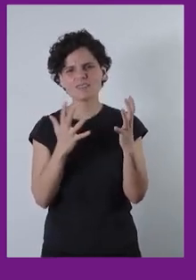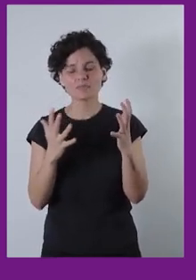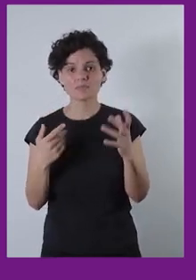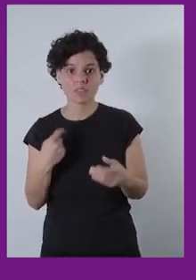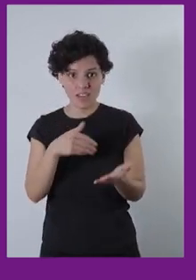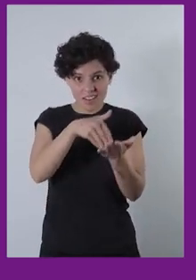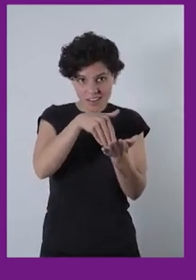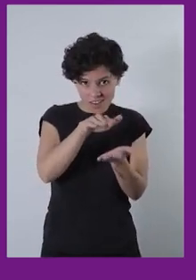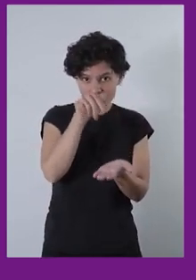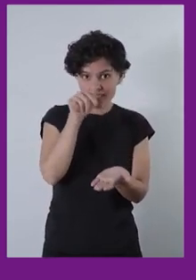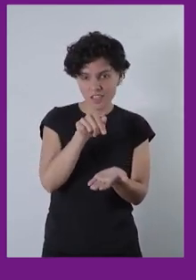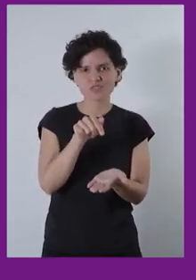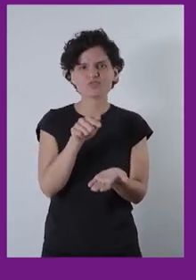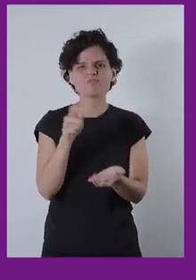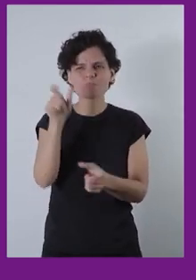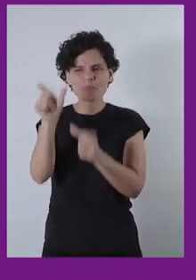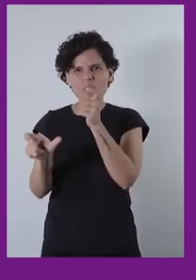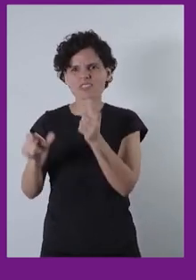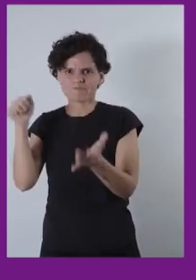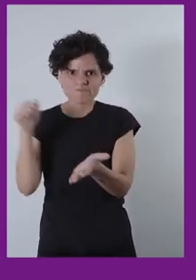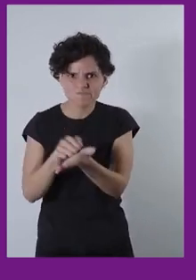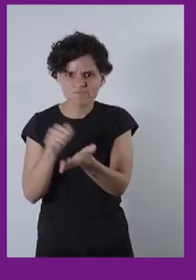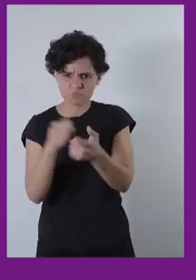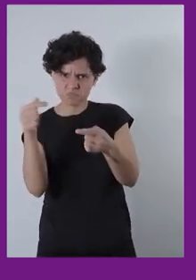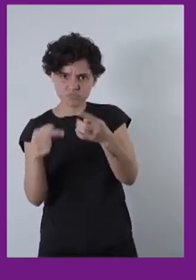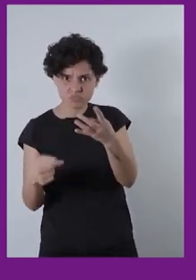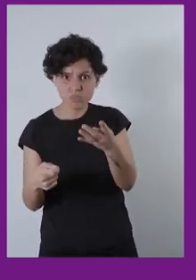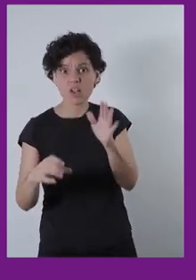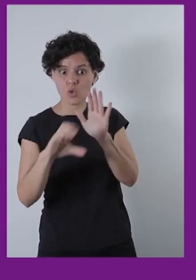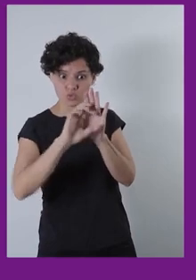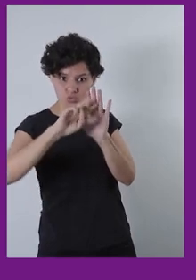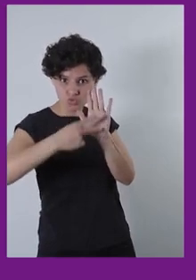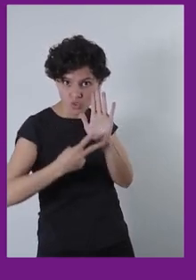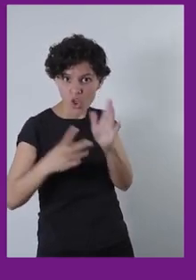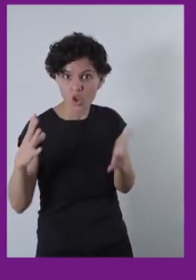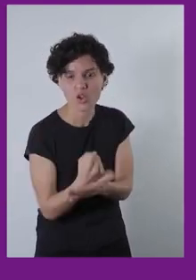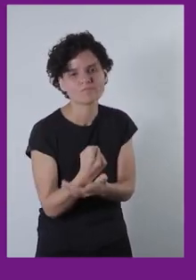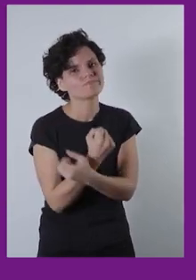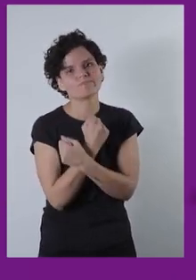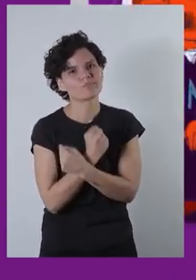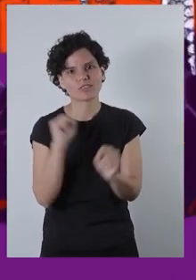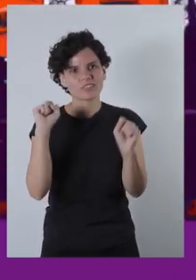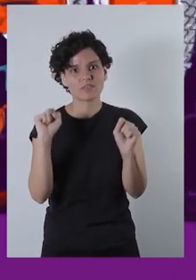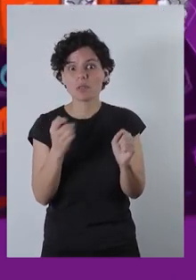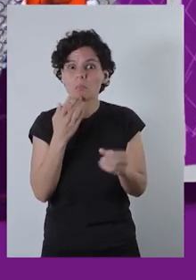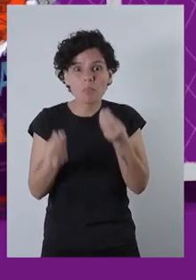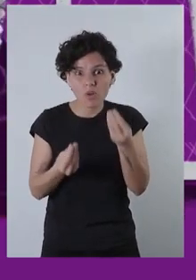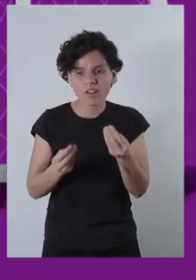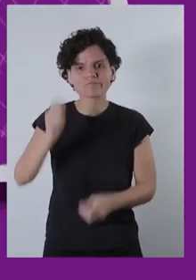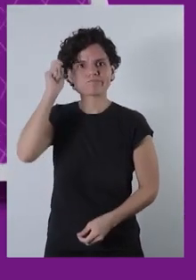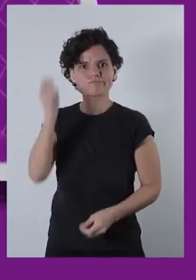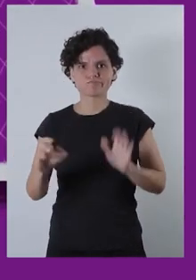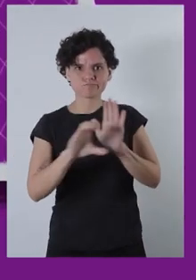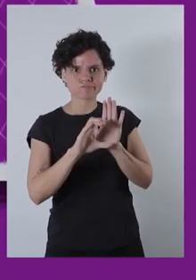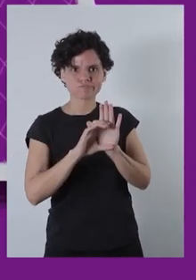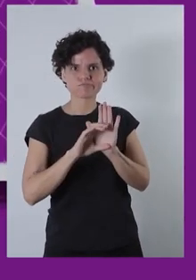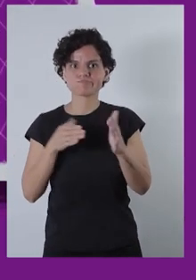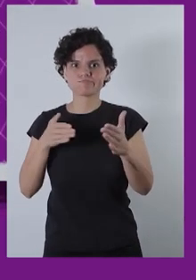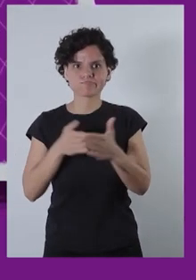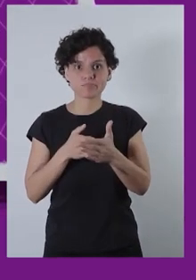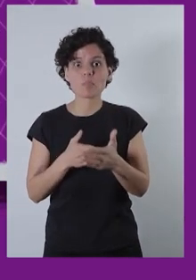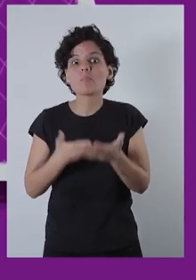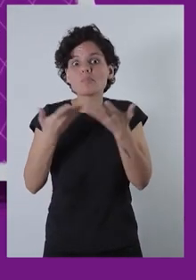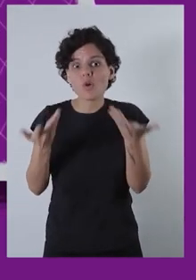Con el rechazo, las demandas sociales y una real reforma a la Constitución no es posible, debido al Tribunal